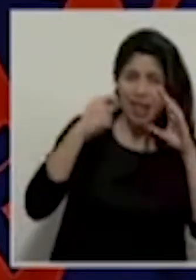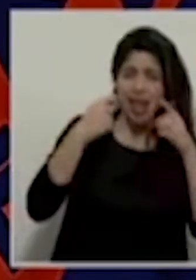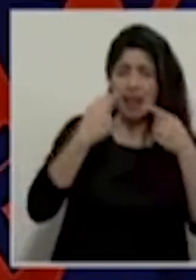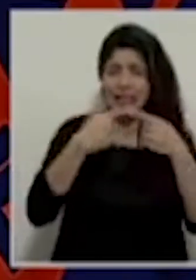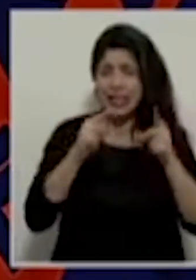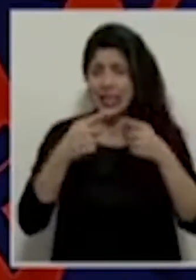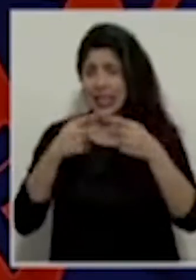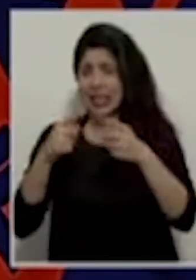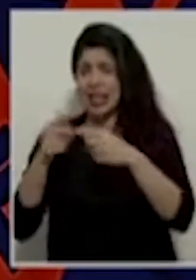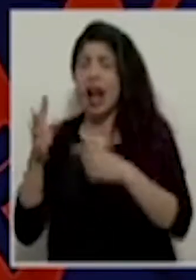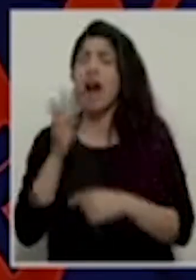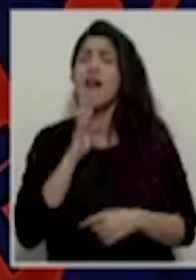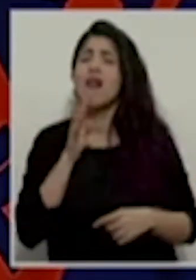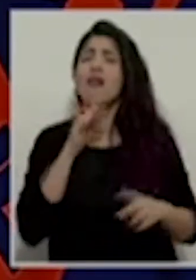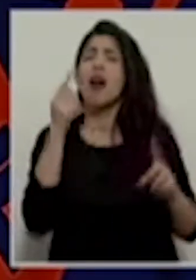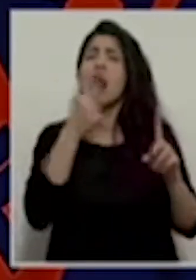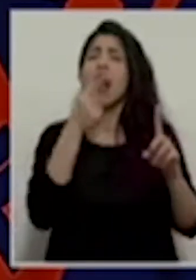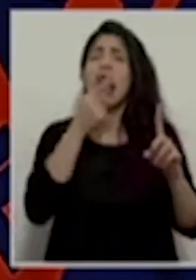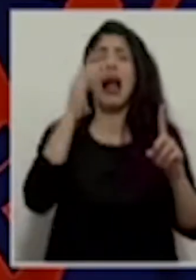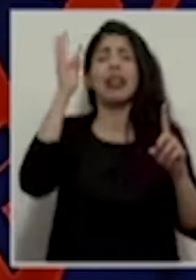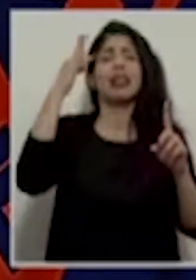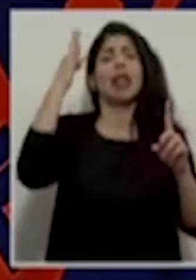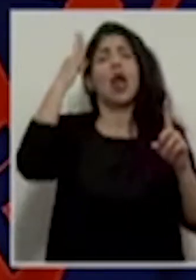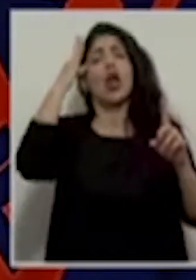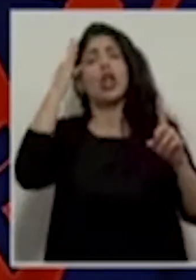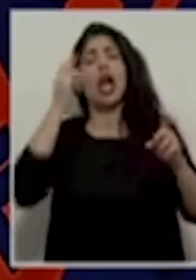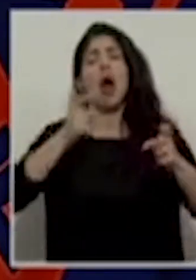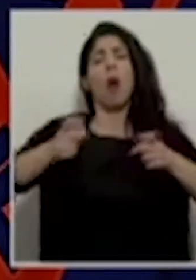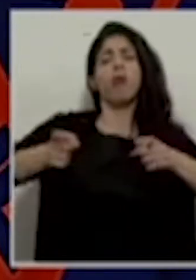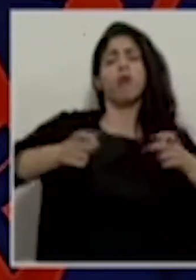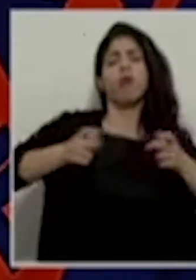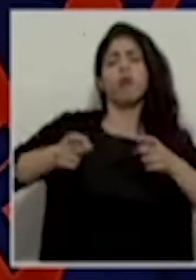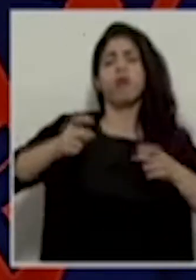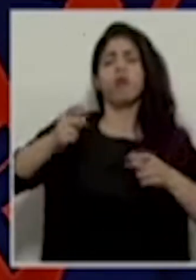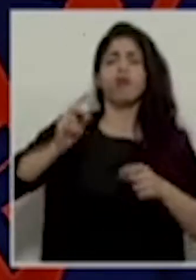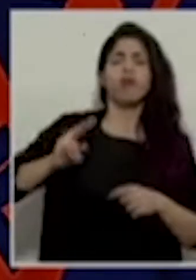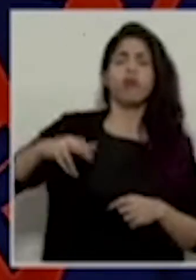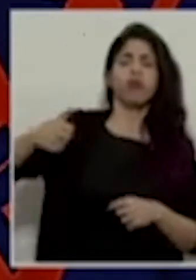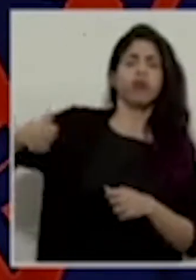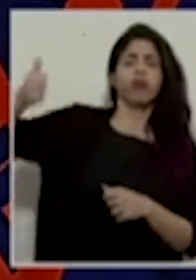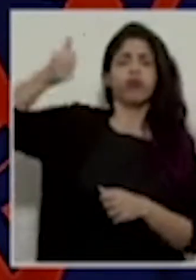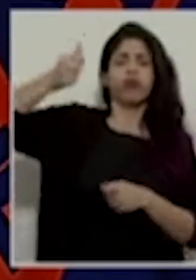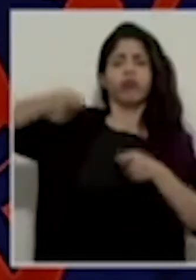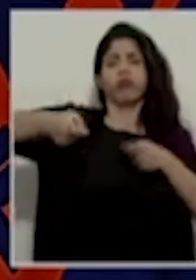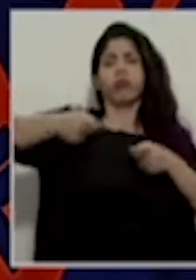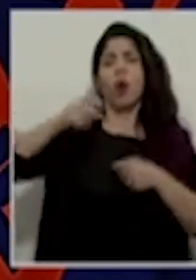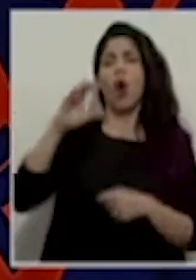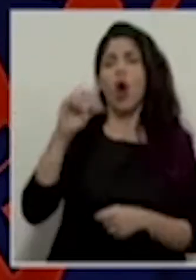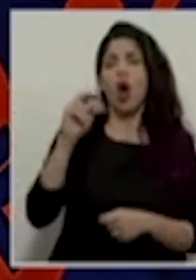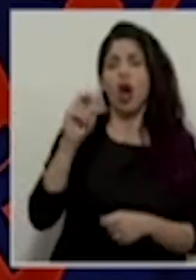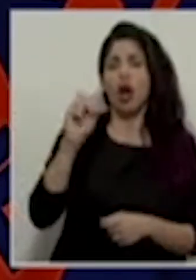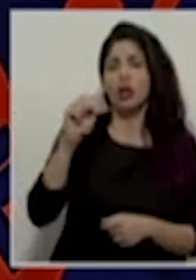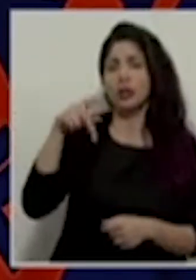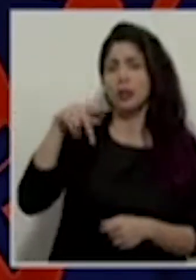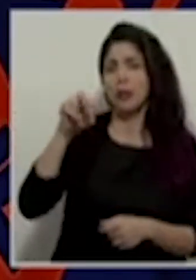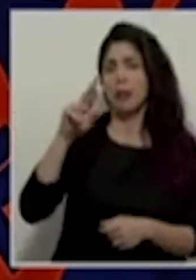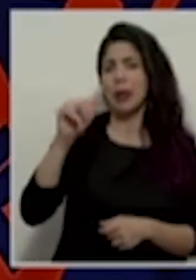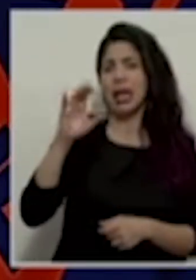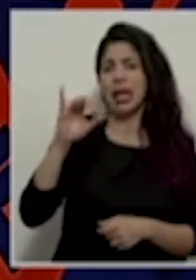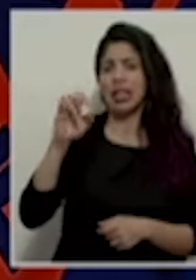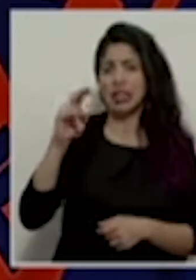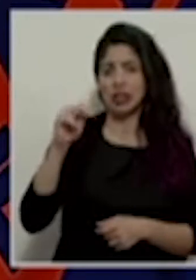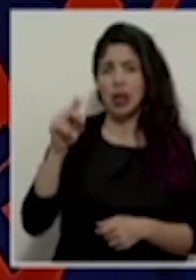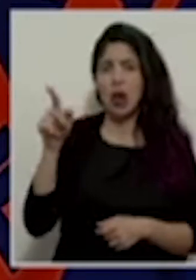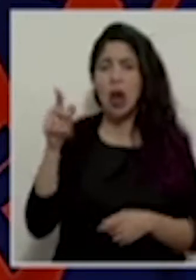Y mucho se enfoca a una teoría de la conspiración, de que de alguna forma se quiere que la gente no